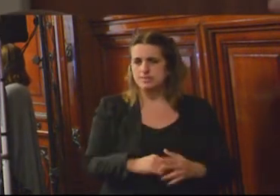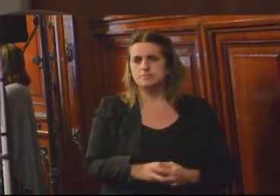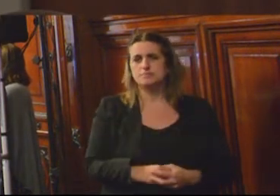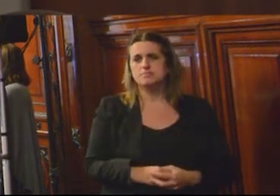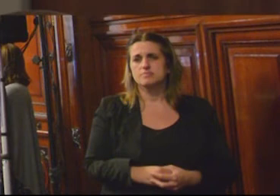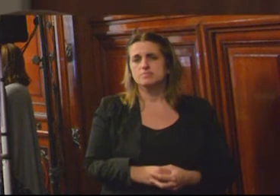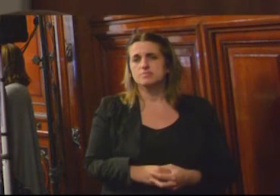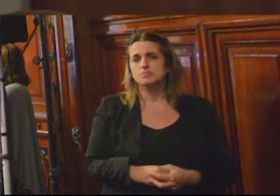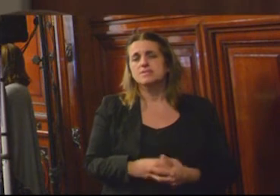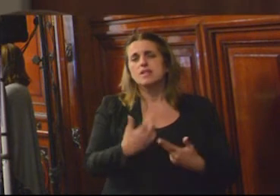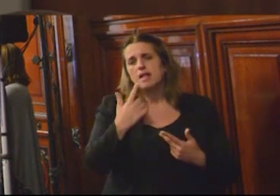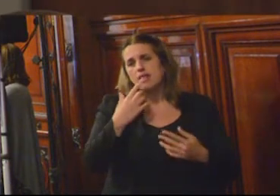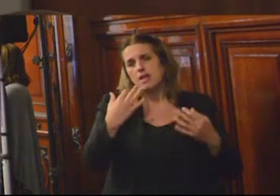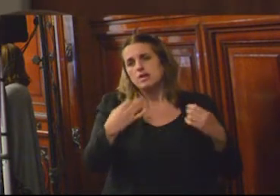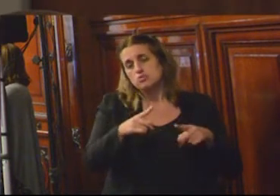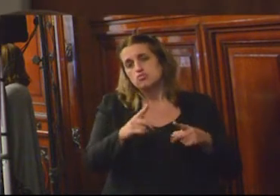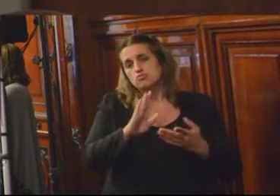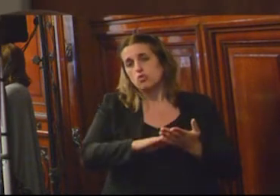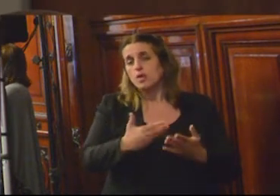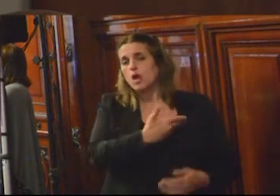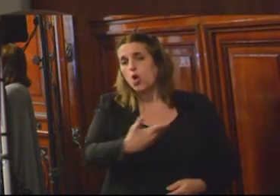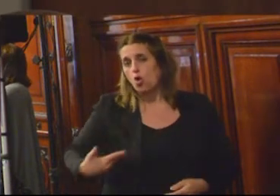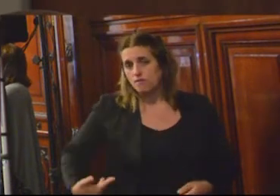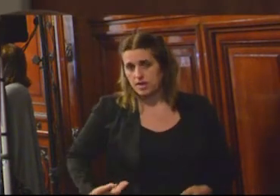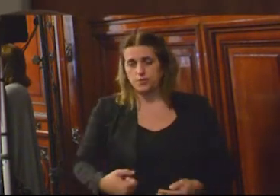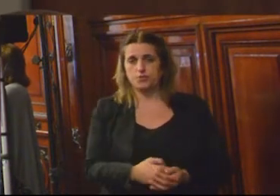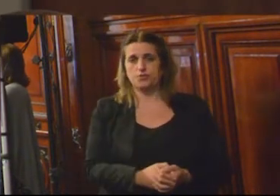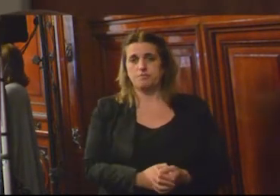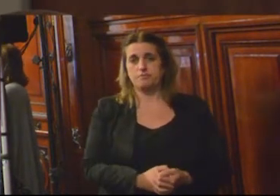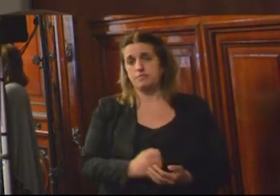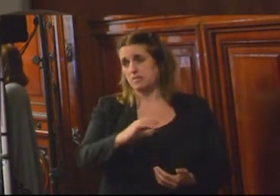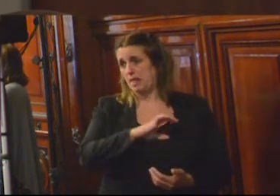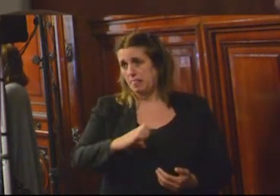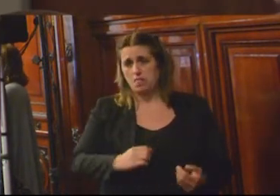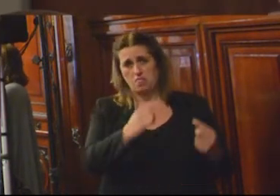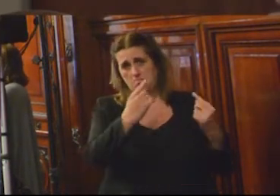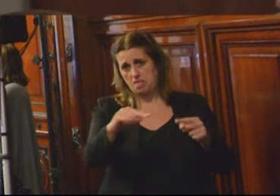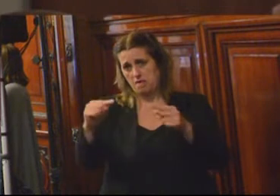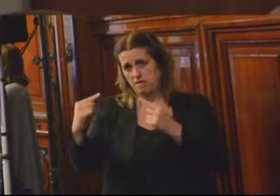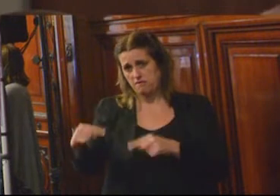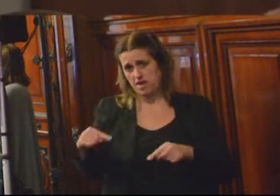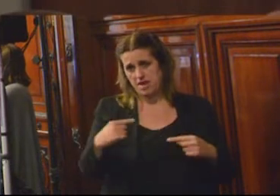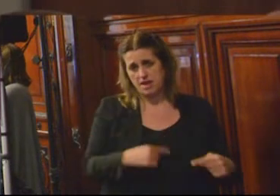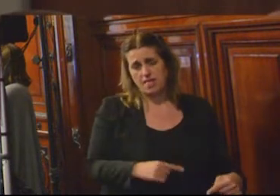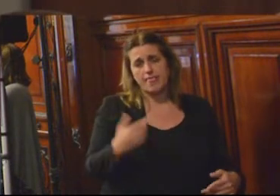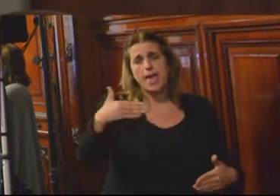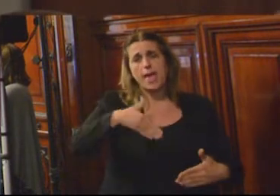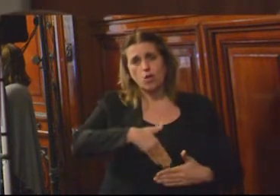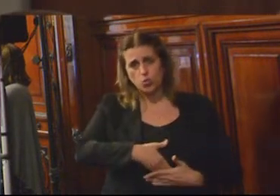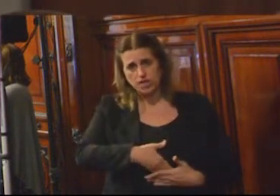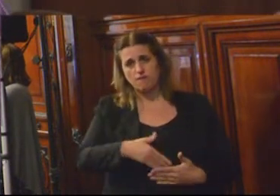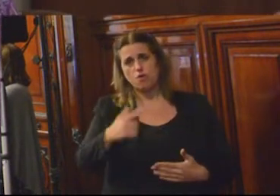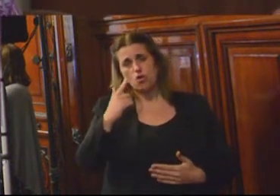Las posiciones de los gobiernos, de los estados, del Poder Ejecutivo y el Poder